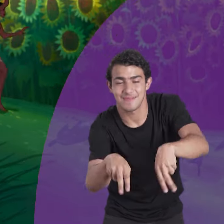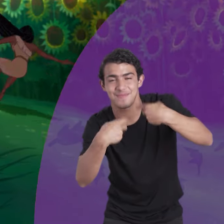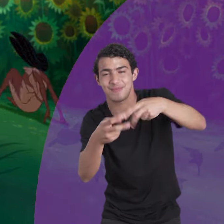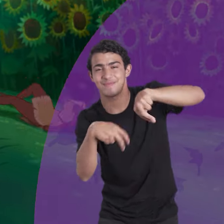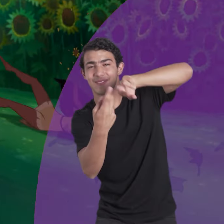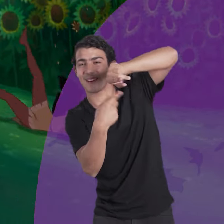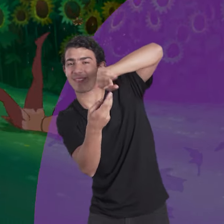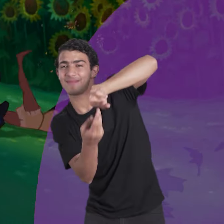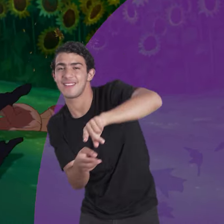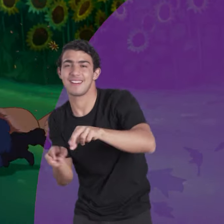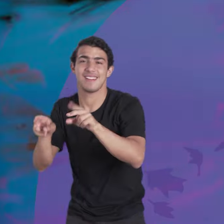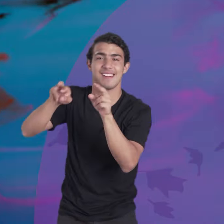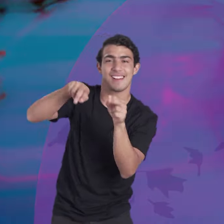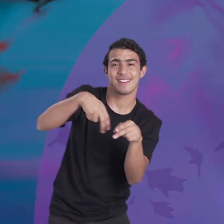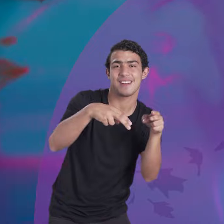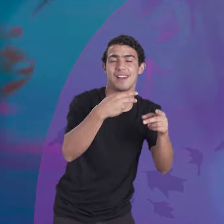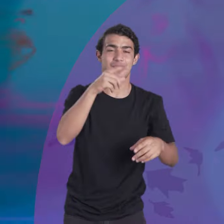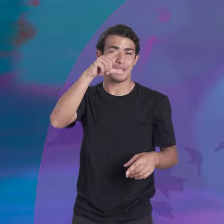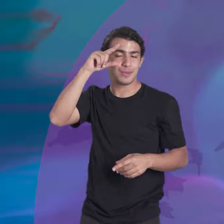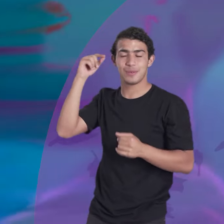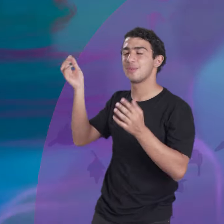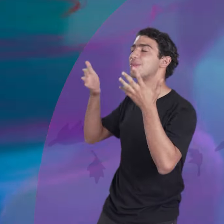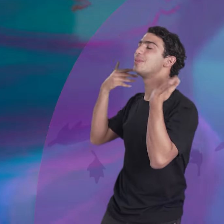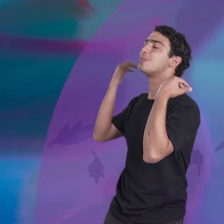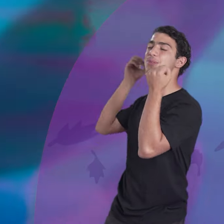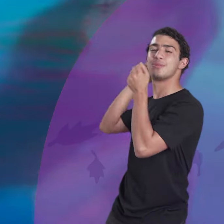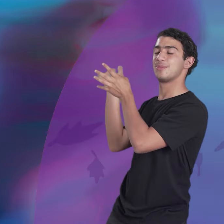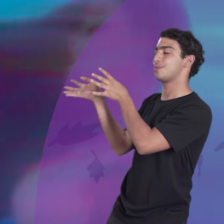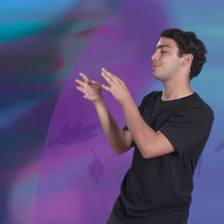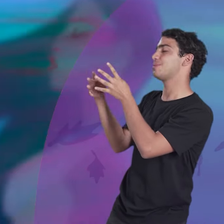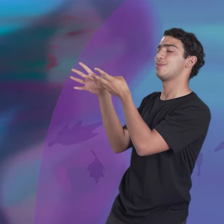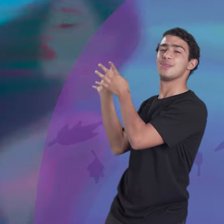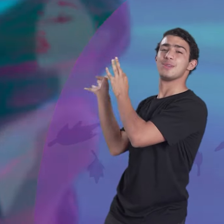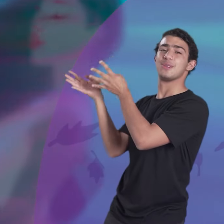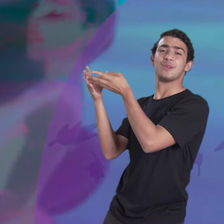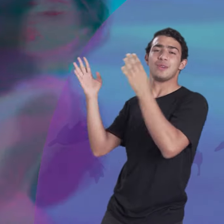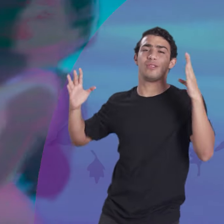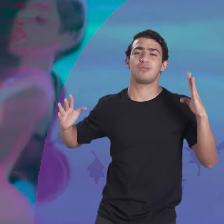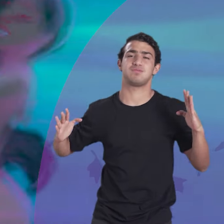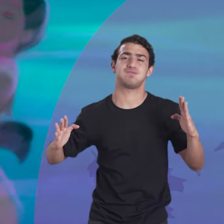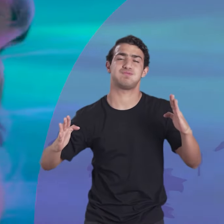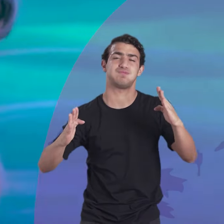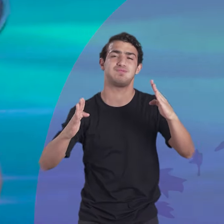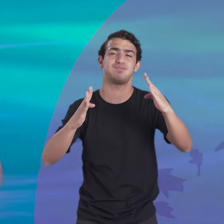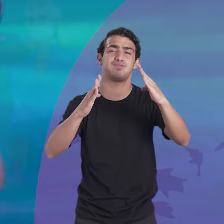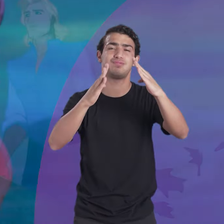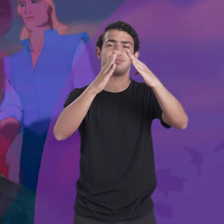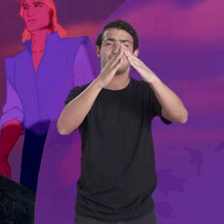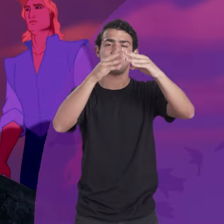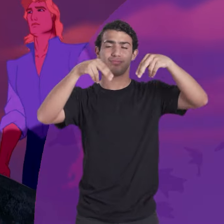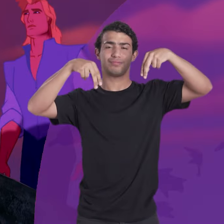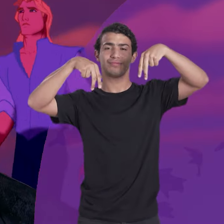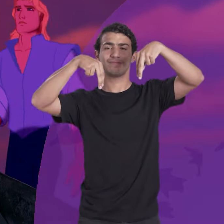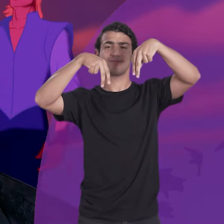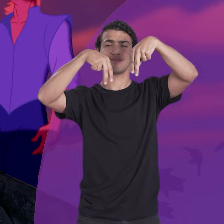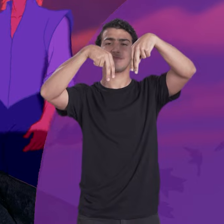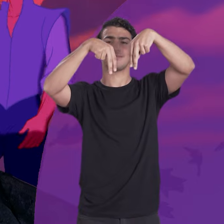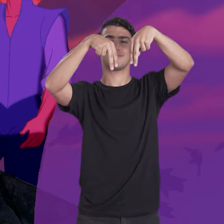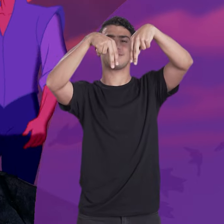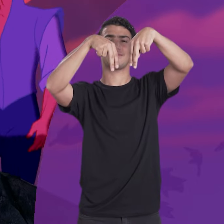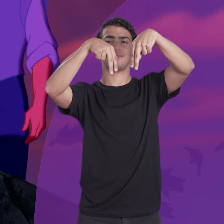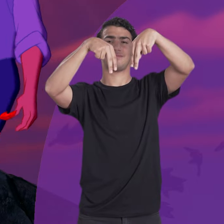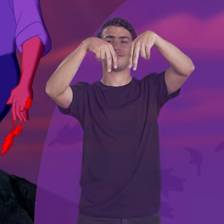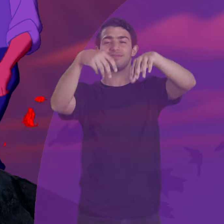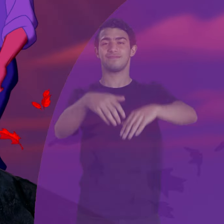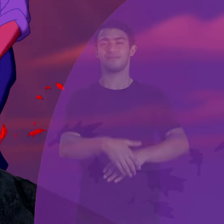montañas y colores en el viento descubrir. Mientras tanto,